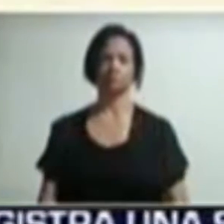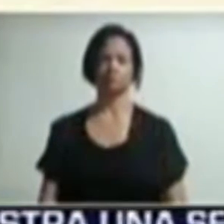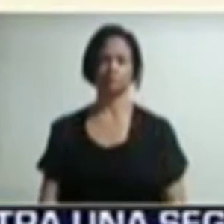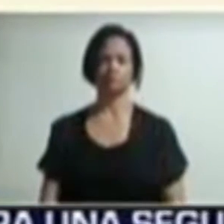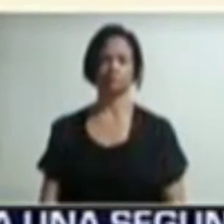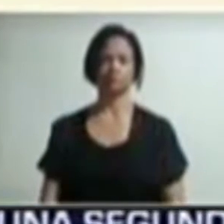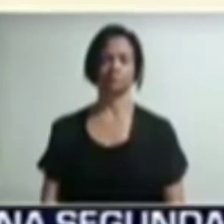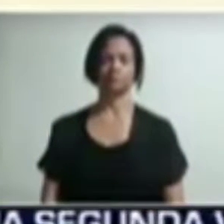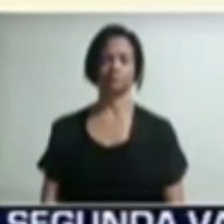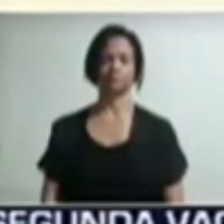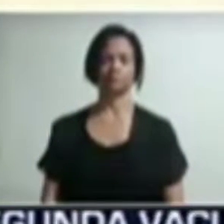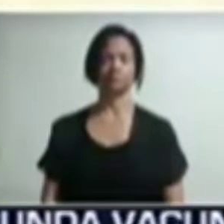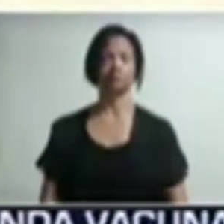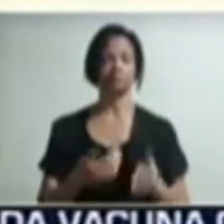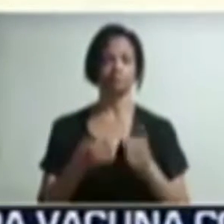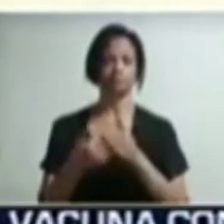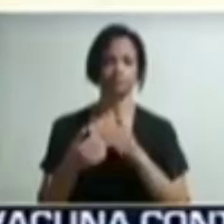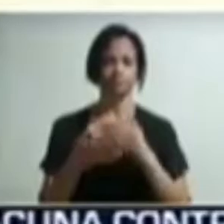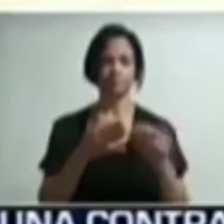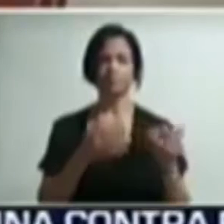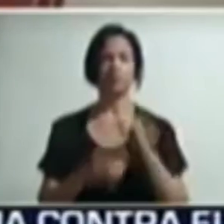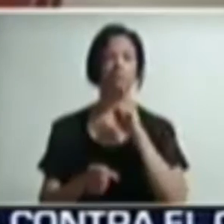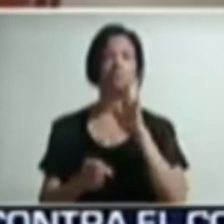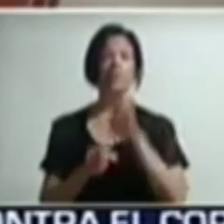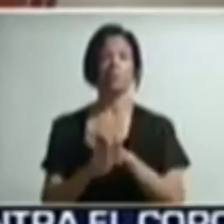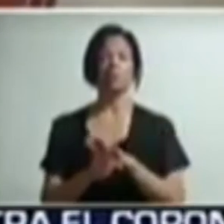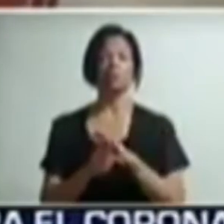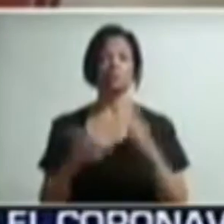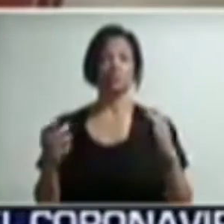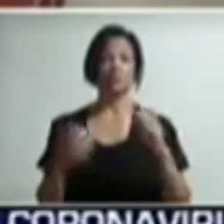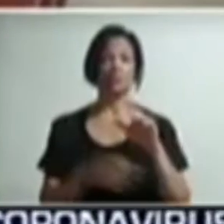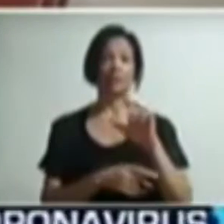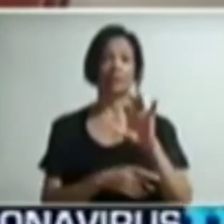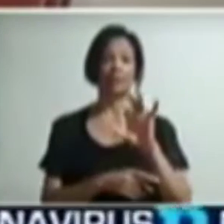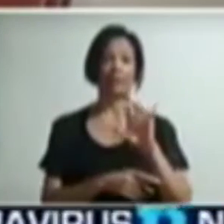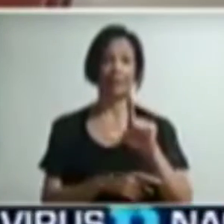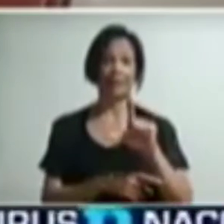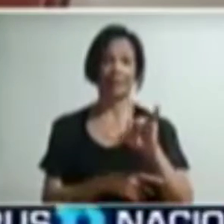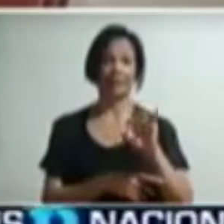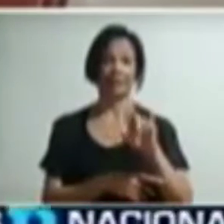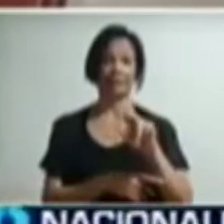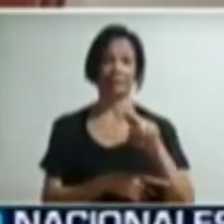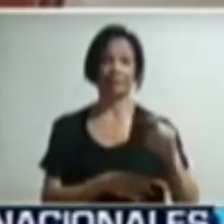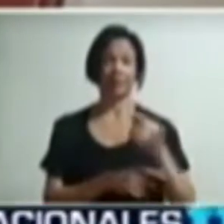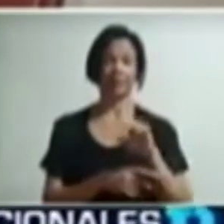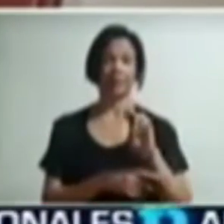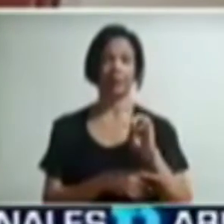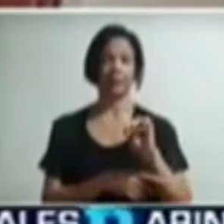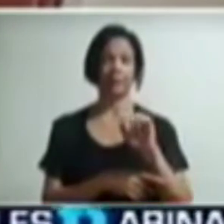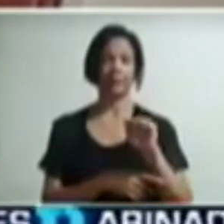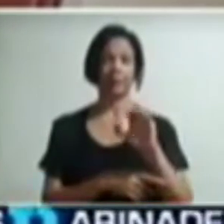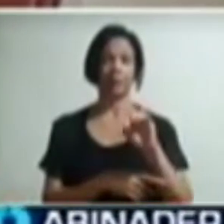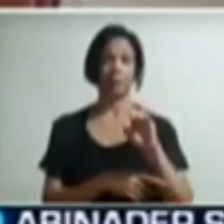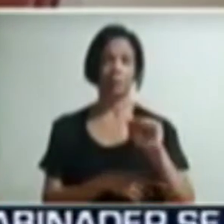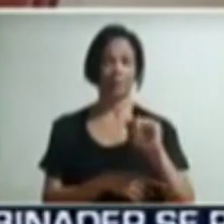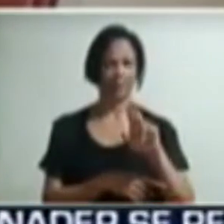A pesar de las promesas incumplidas, Lifren de la Cruz Taveras, mejor conocido como Macoca R, de 23 años,